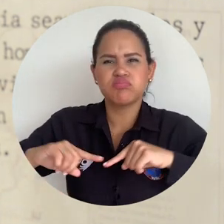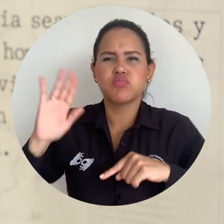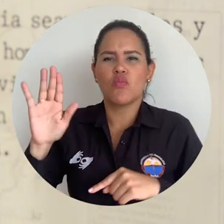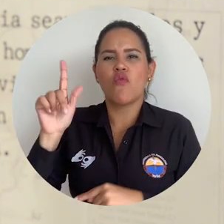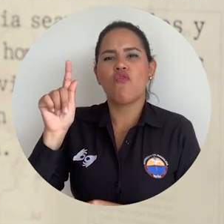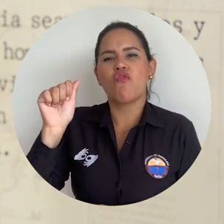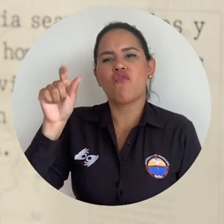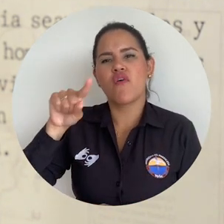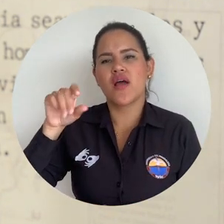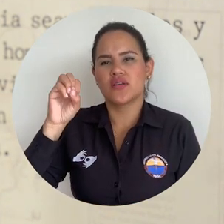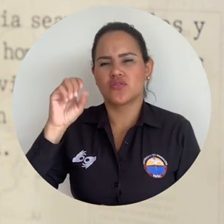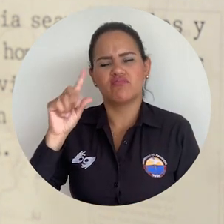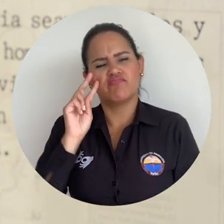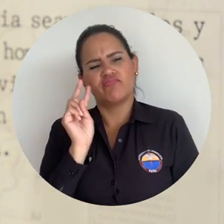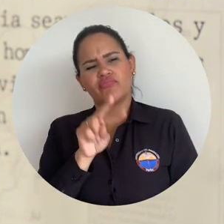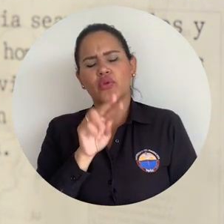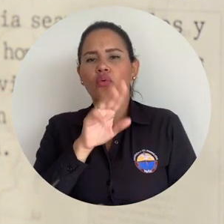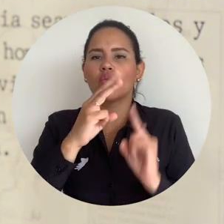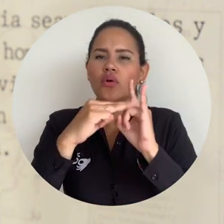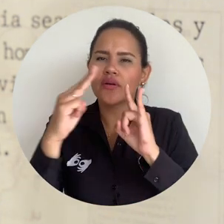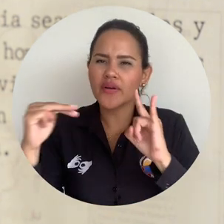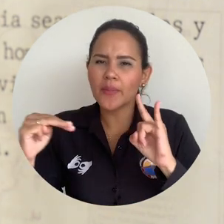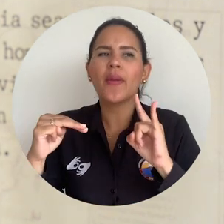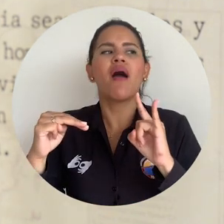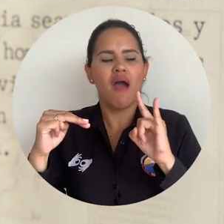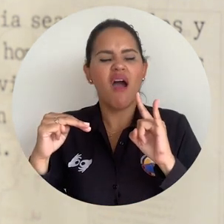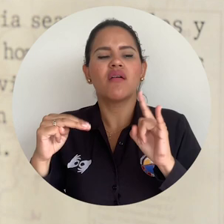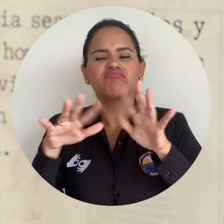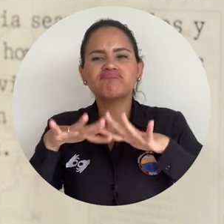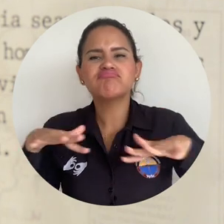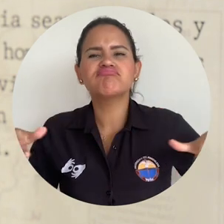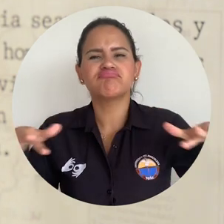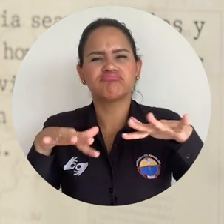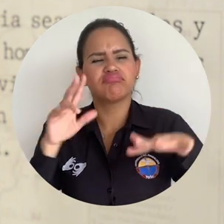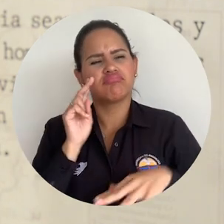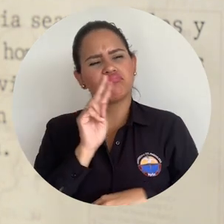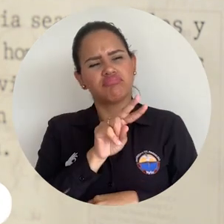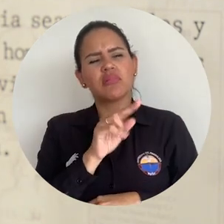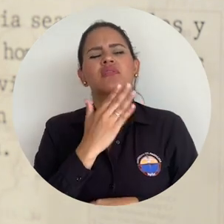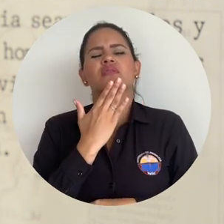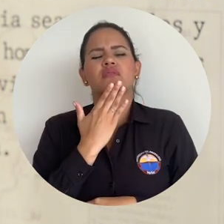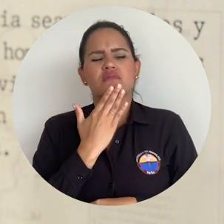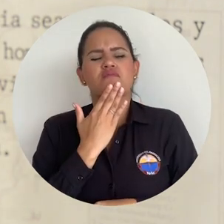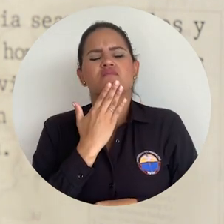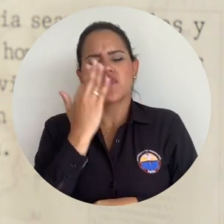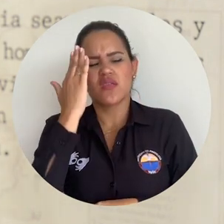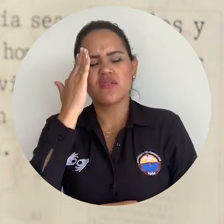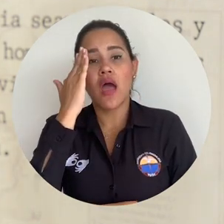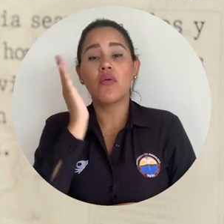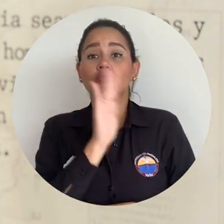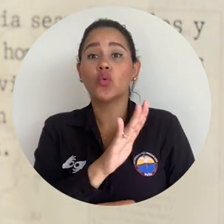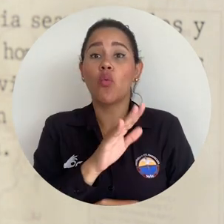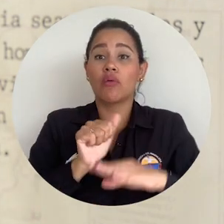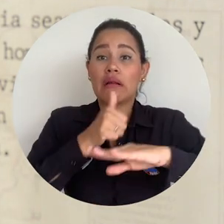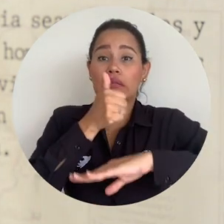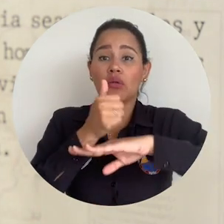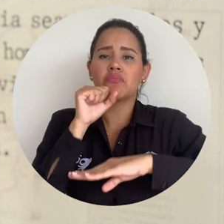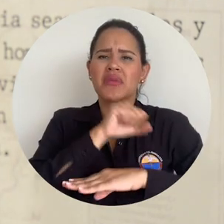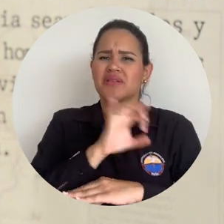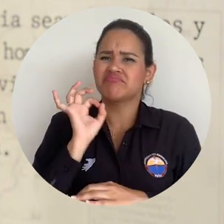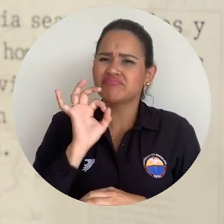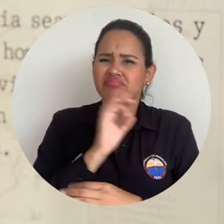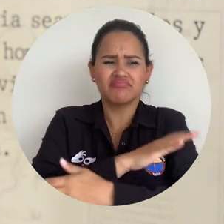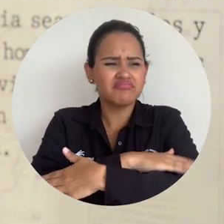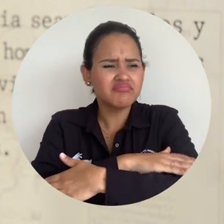principio en la Universidad del Magdalena y en nuestro campus, además conoce todo el trabajo, la dedicación de nuestro rector, por